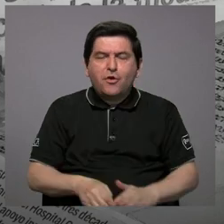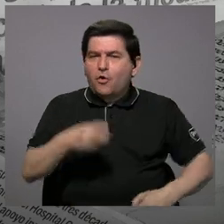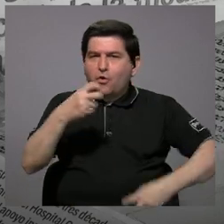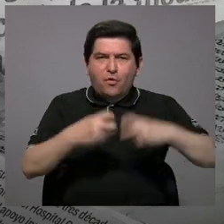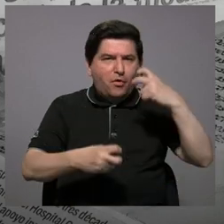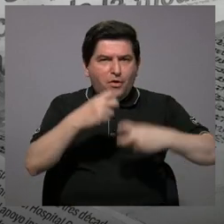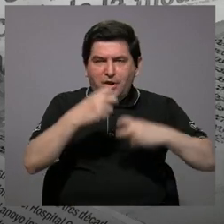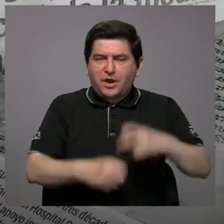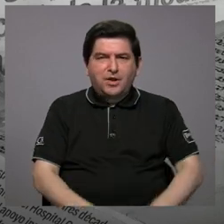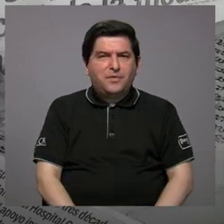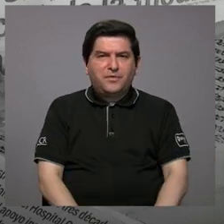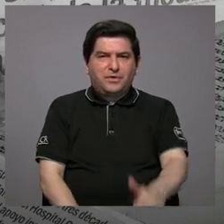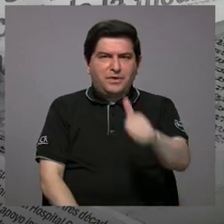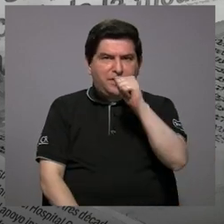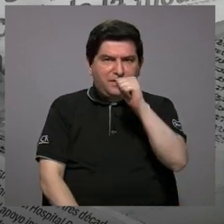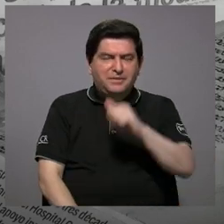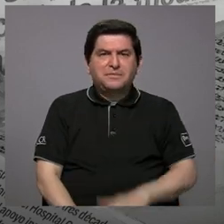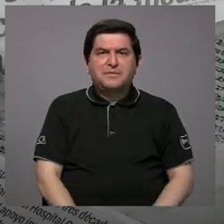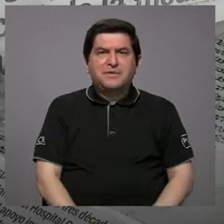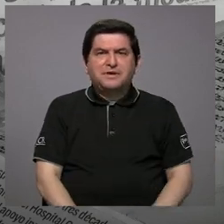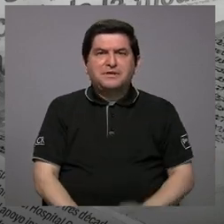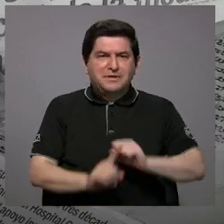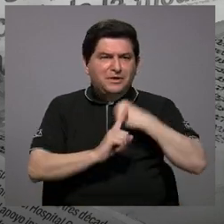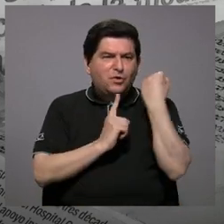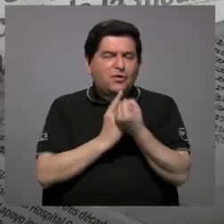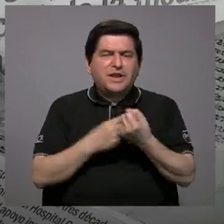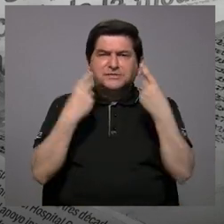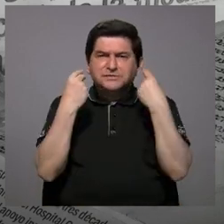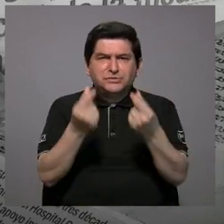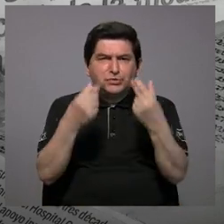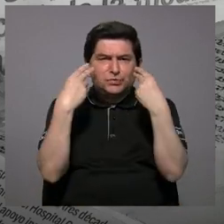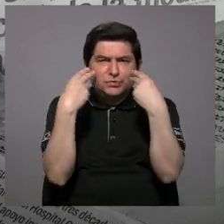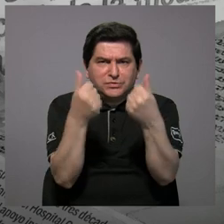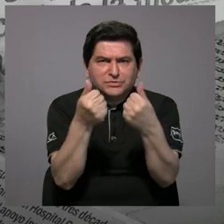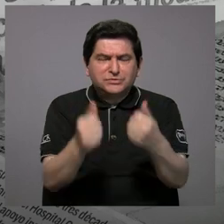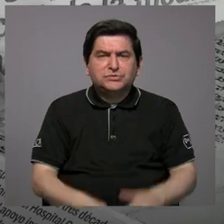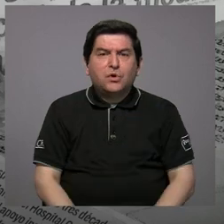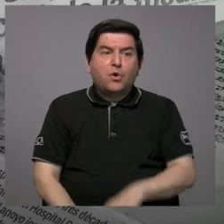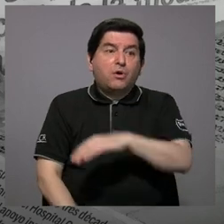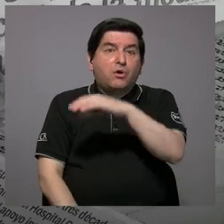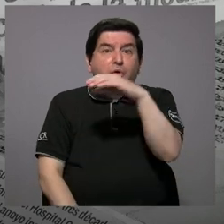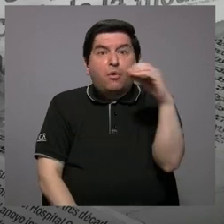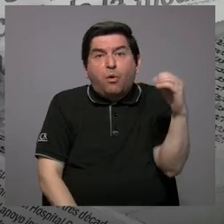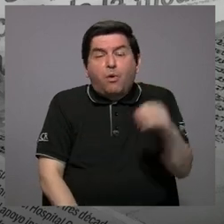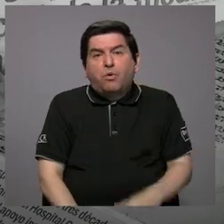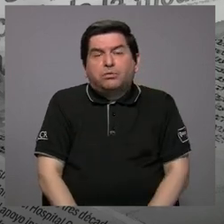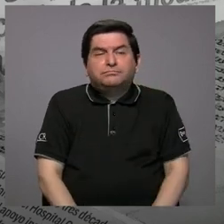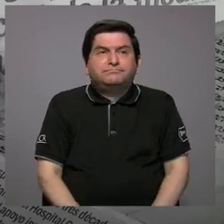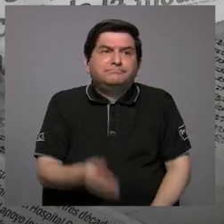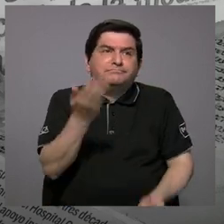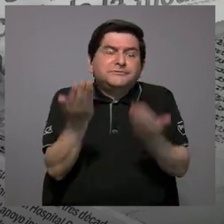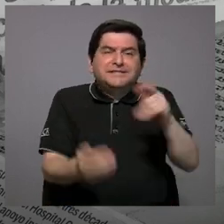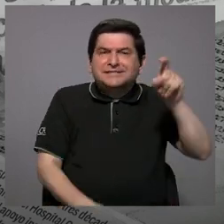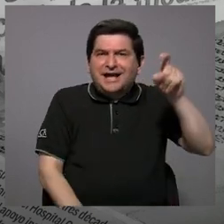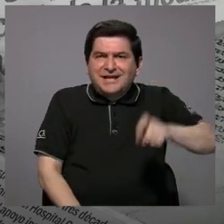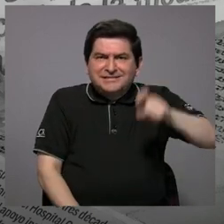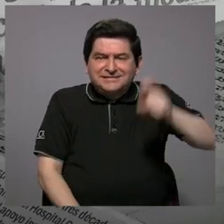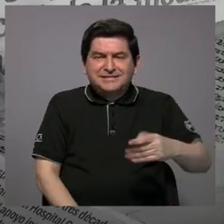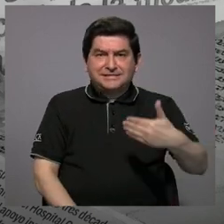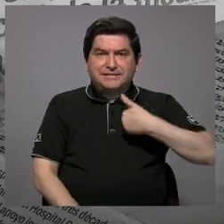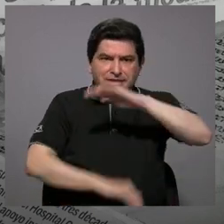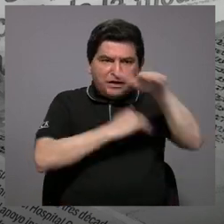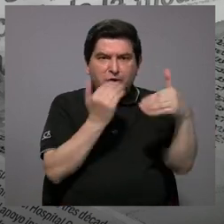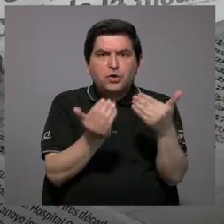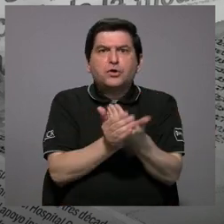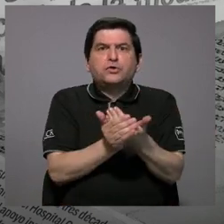problema de agua con la celeridad o con, digamos, la necesidad que tiene